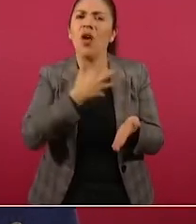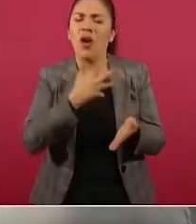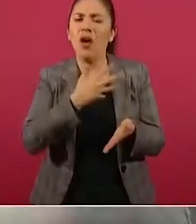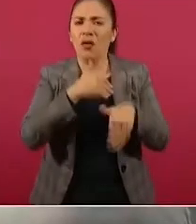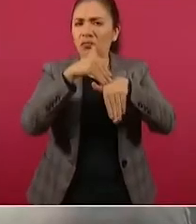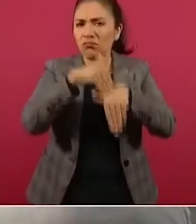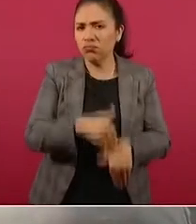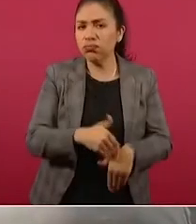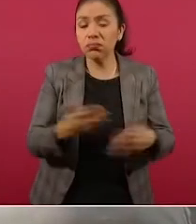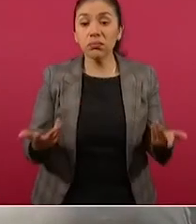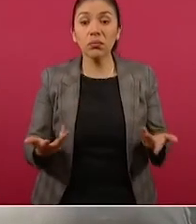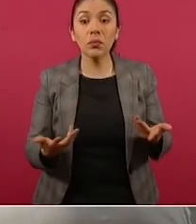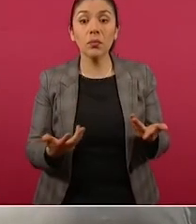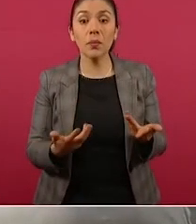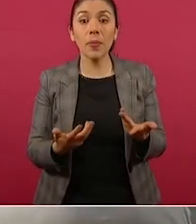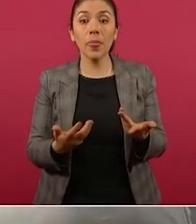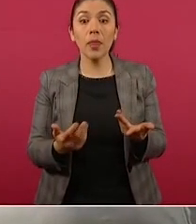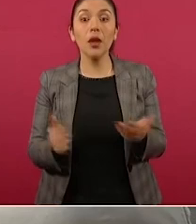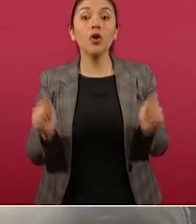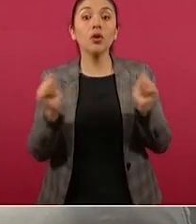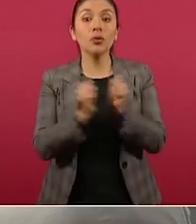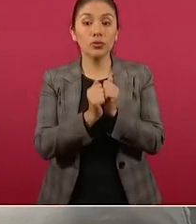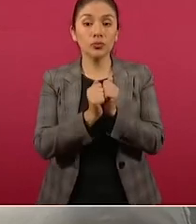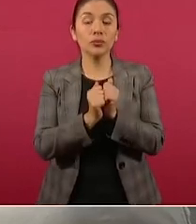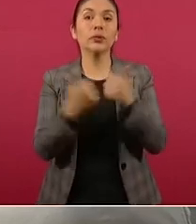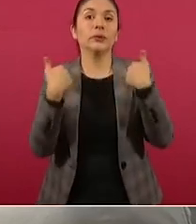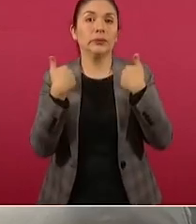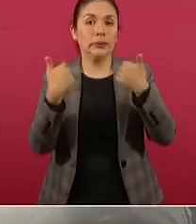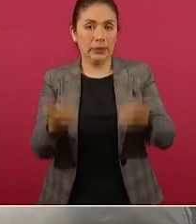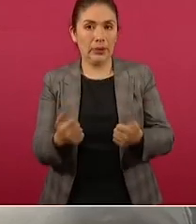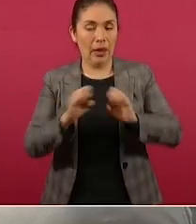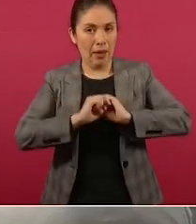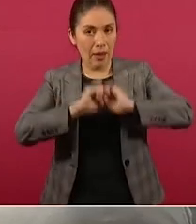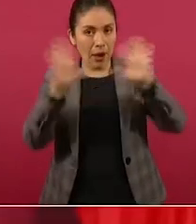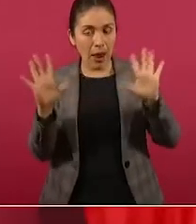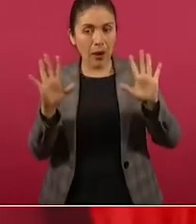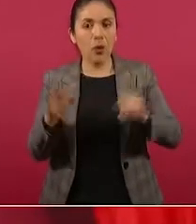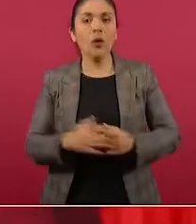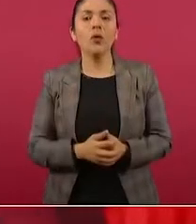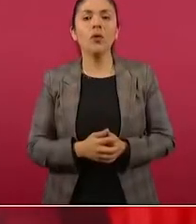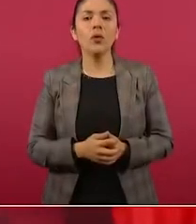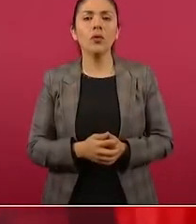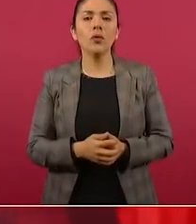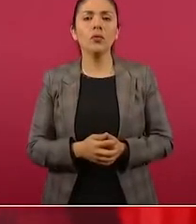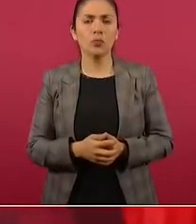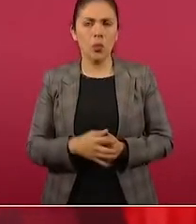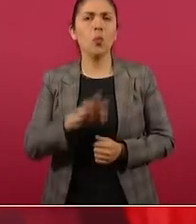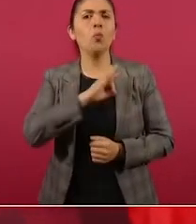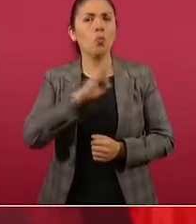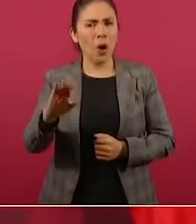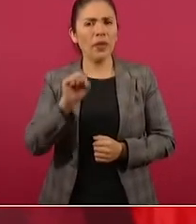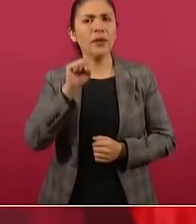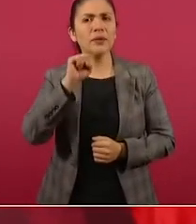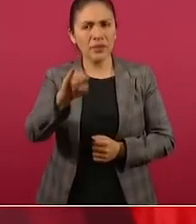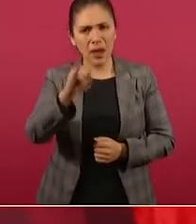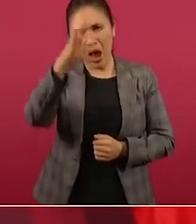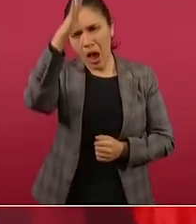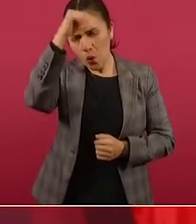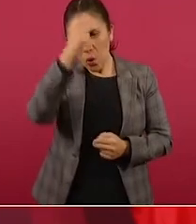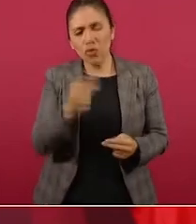aclarar que podemos tener relaciones comerciales,